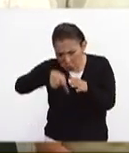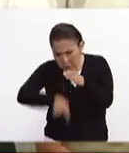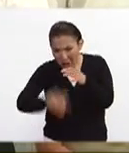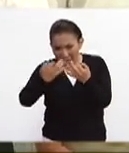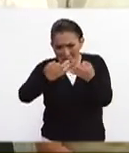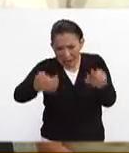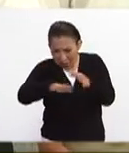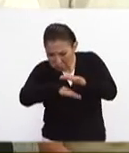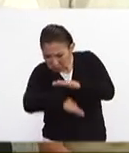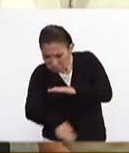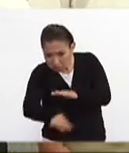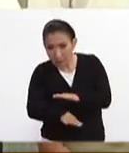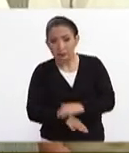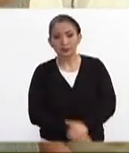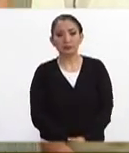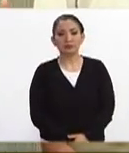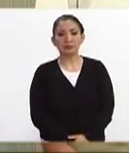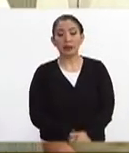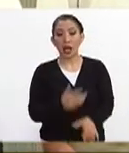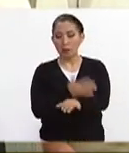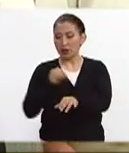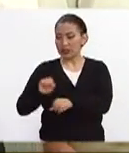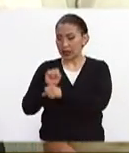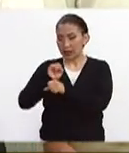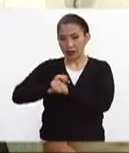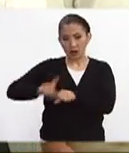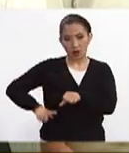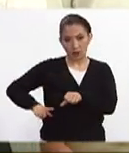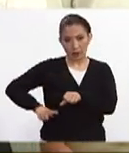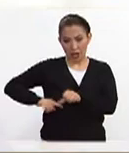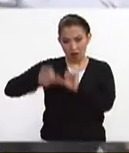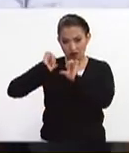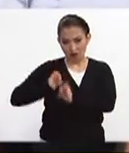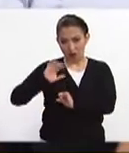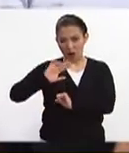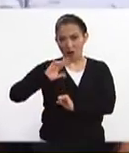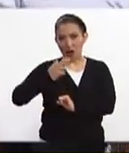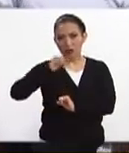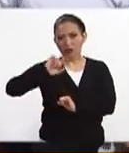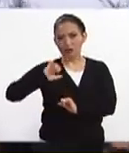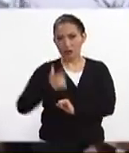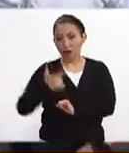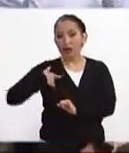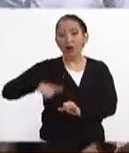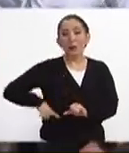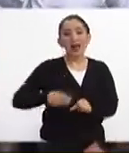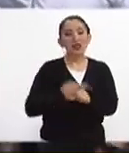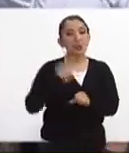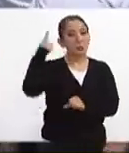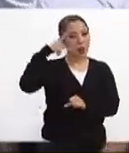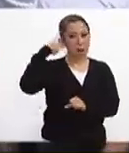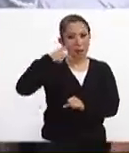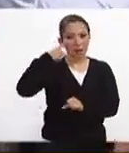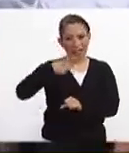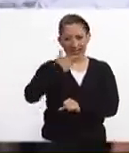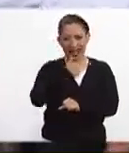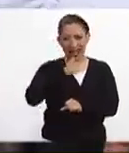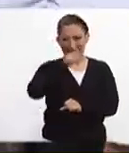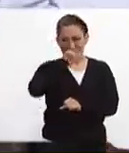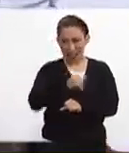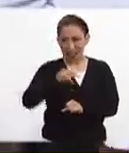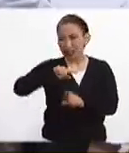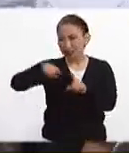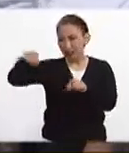escombros. Acompañado por el secretario de Gobernación, Miguel Ángel Osorio Chong, y el gobernador de Puebla, José Antonio Gali,